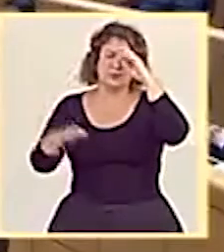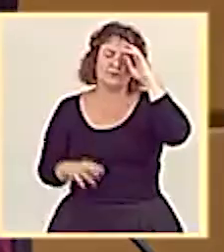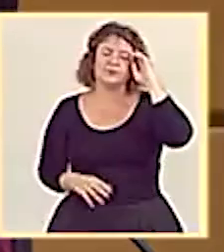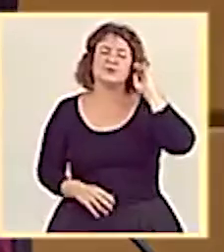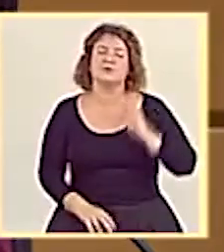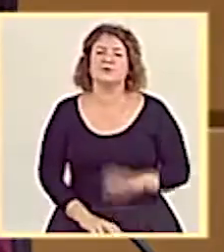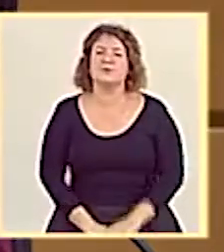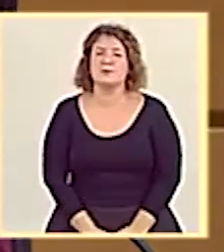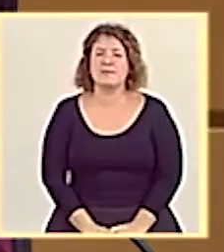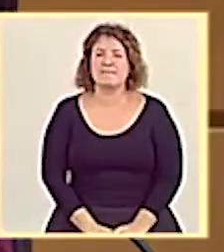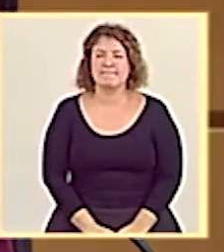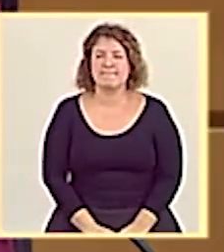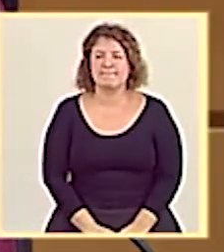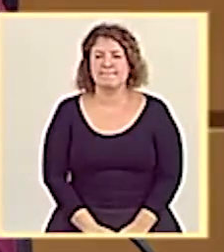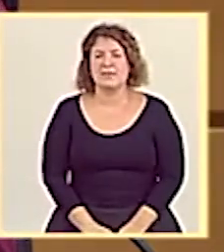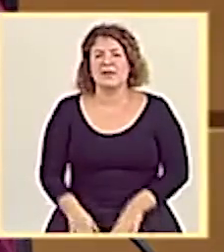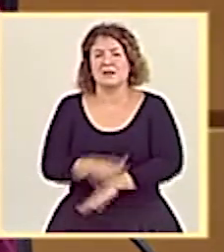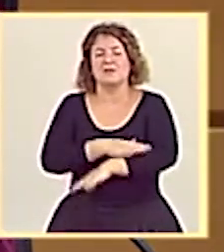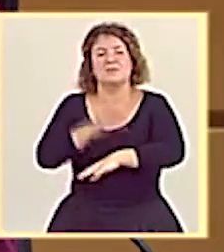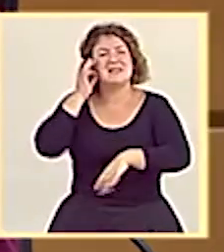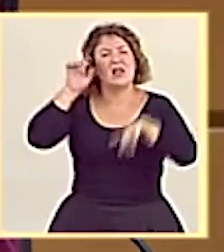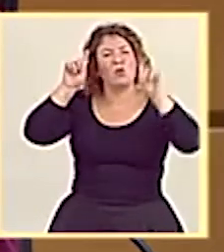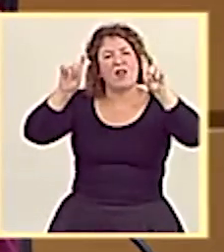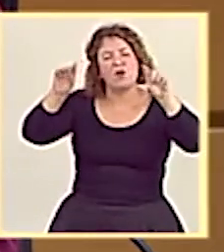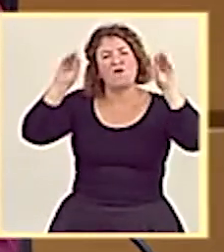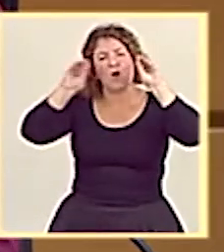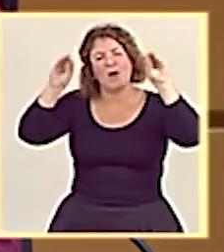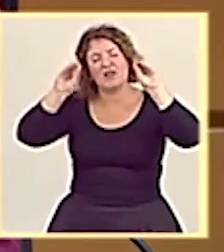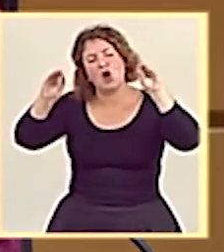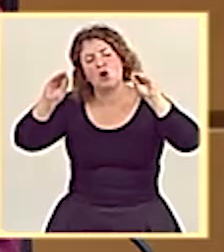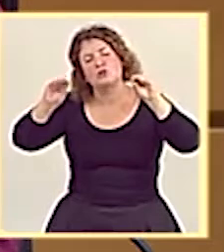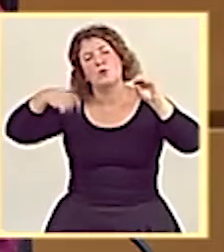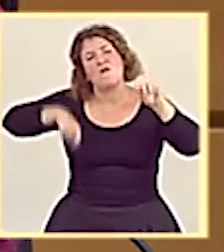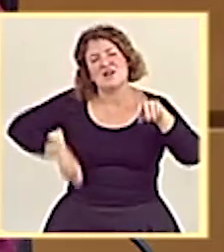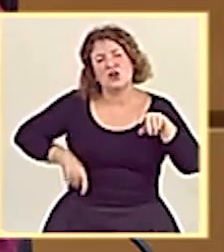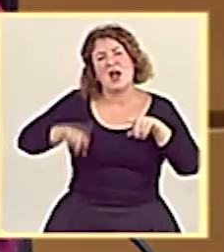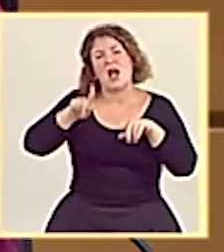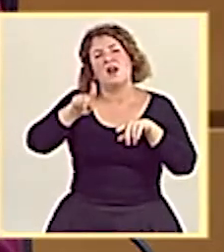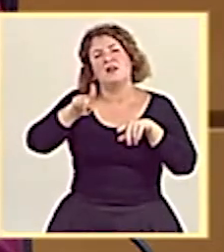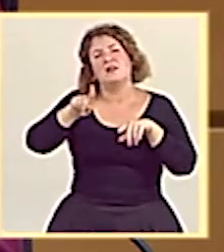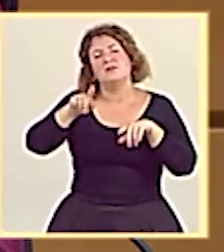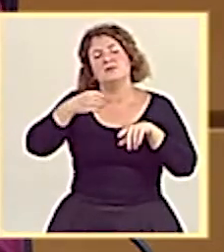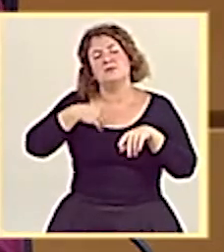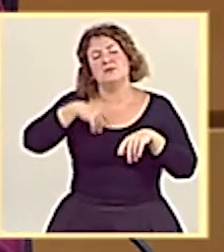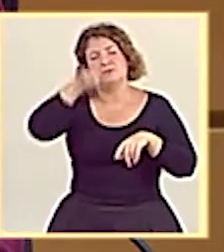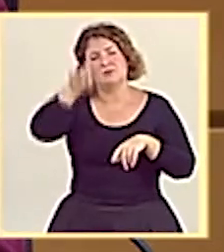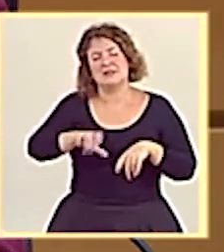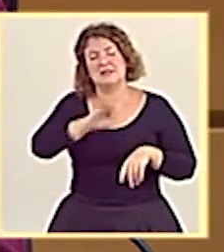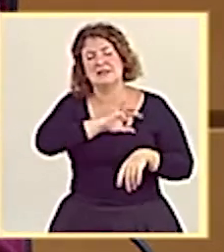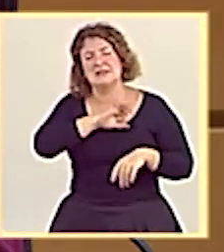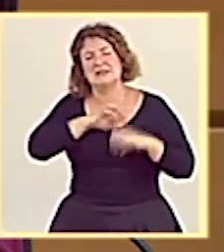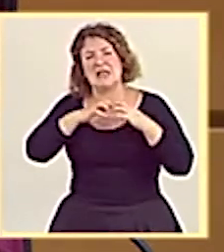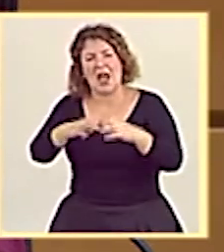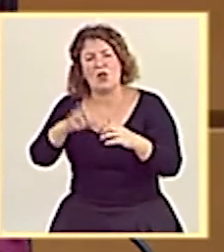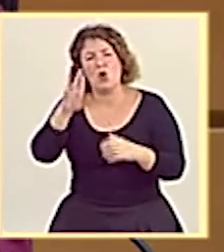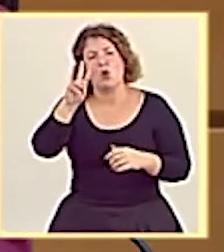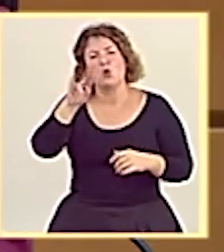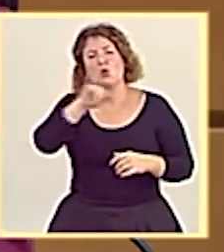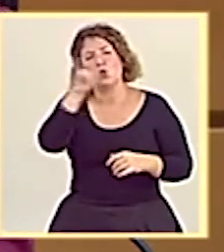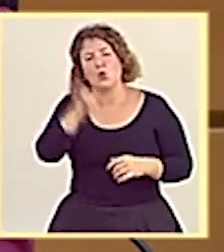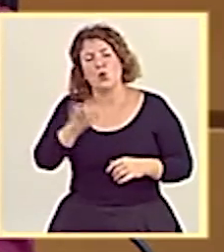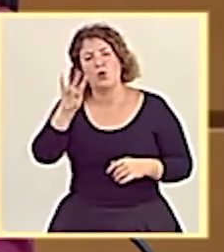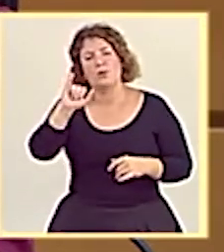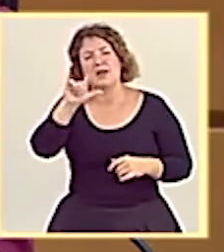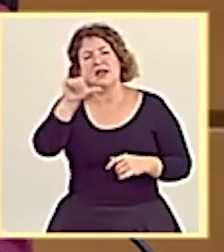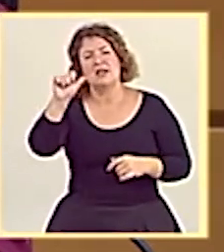Pregunta dirigida a la señora ministra de Educación y Formación Profesional del senador Ruth Villanueva del Grupo Parlamentario Popular.